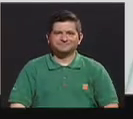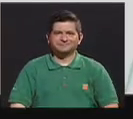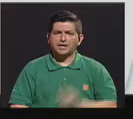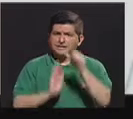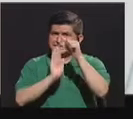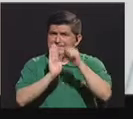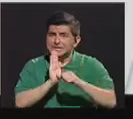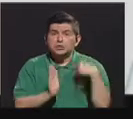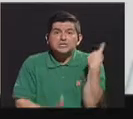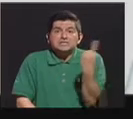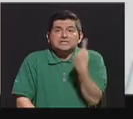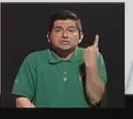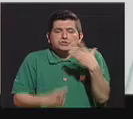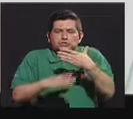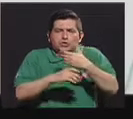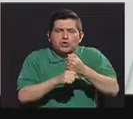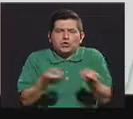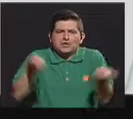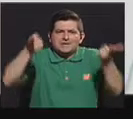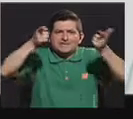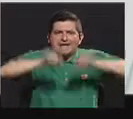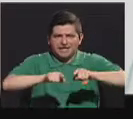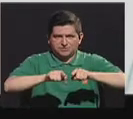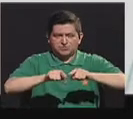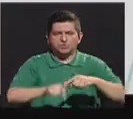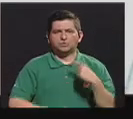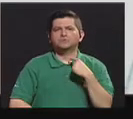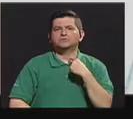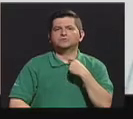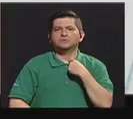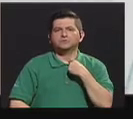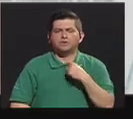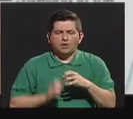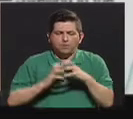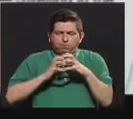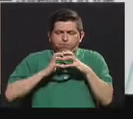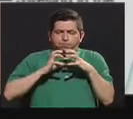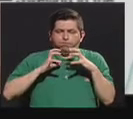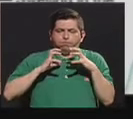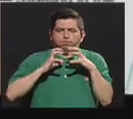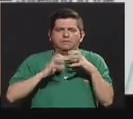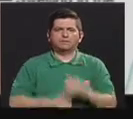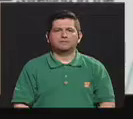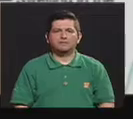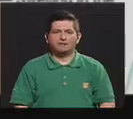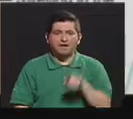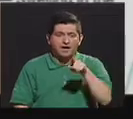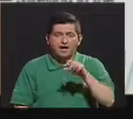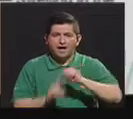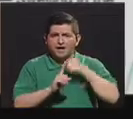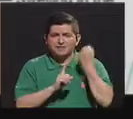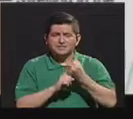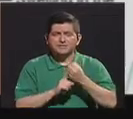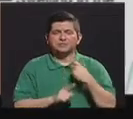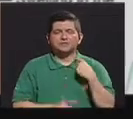solo se efectúa en casos en los que la tiroides se inflama demasiado, por lo que el crecimiento del bocio causa compresión en el